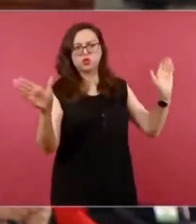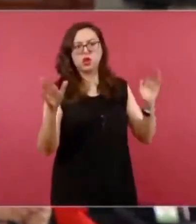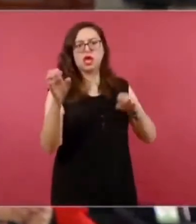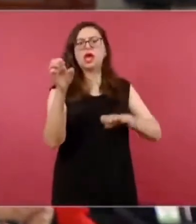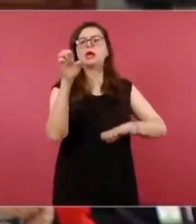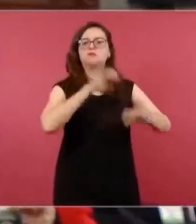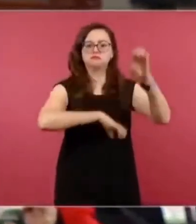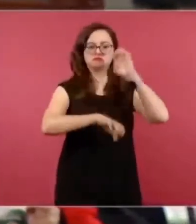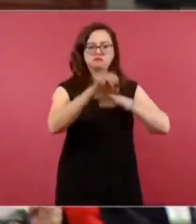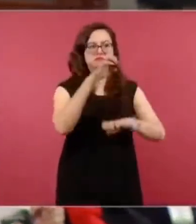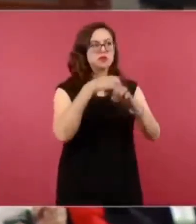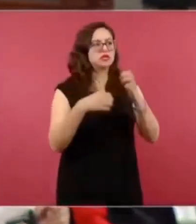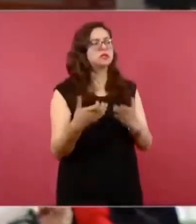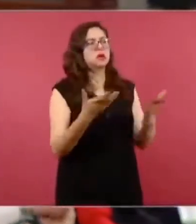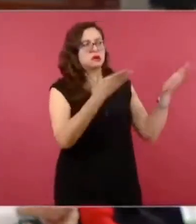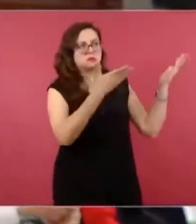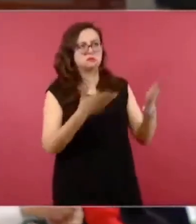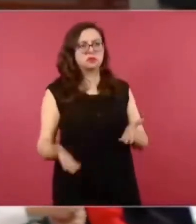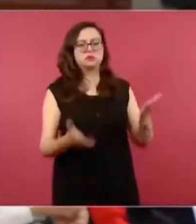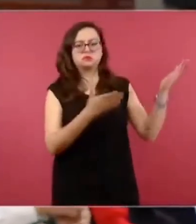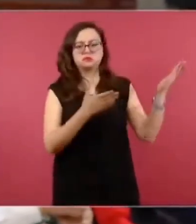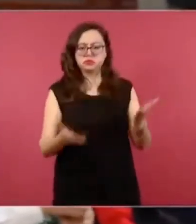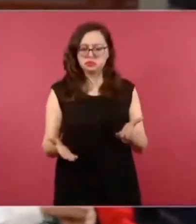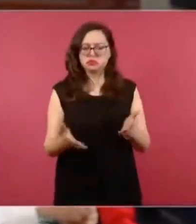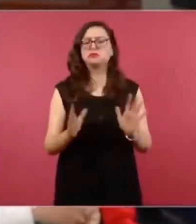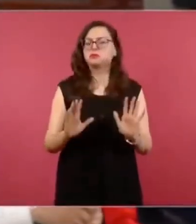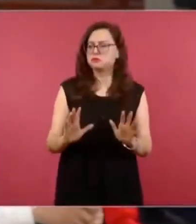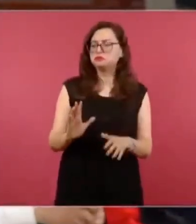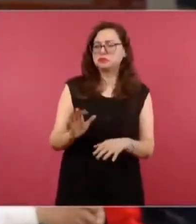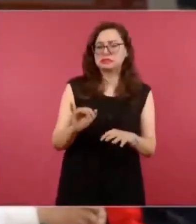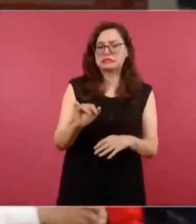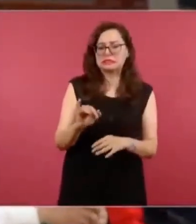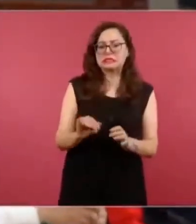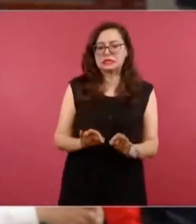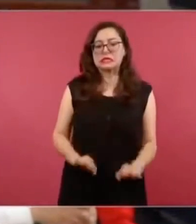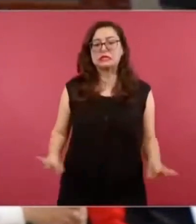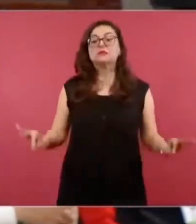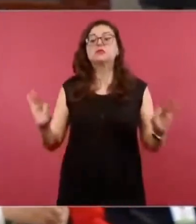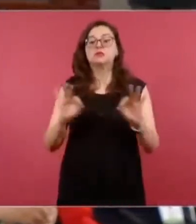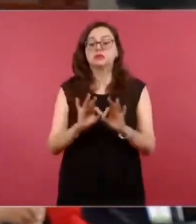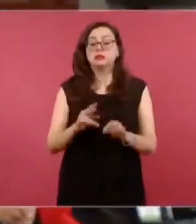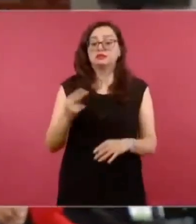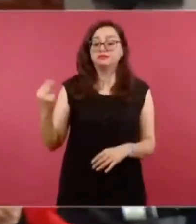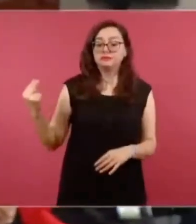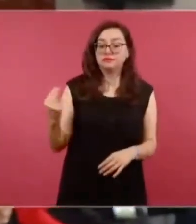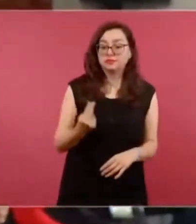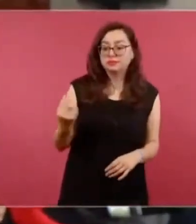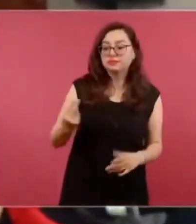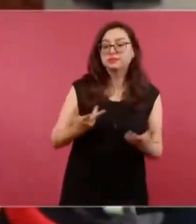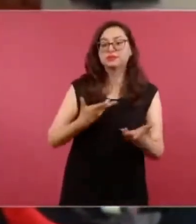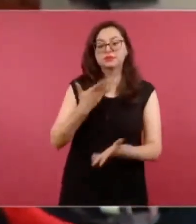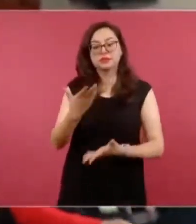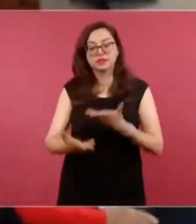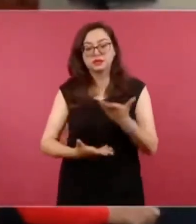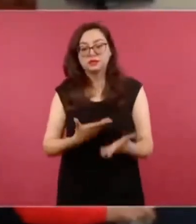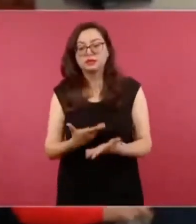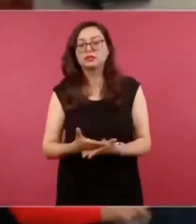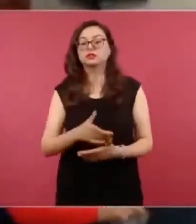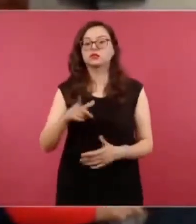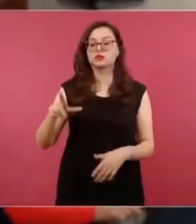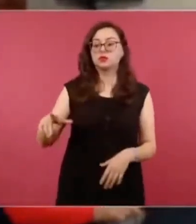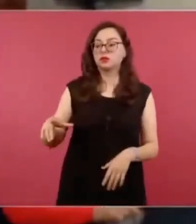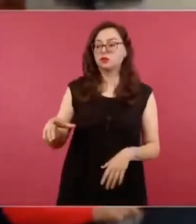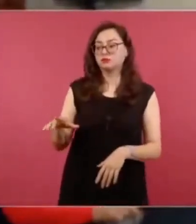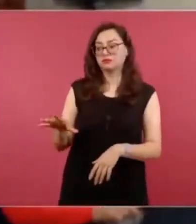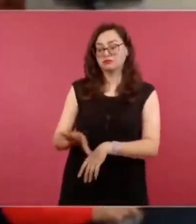Sin embargo, se requiere un apalancamiento tanto de infraestructura como de servicios y sobre todo los servicios de electricidad y de agua.